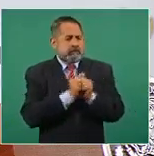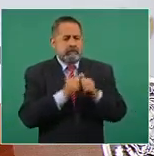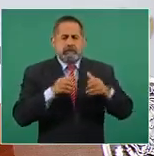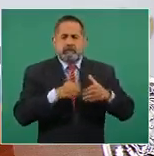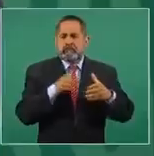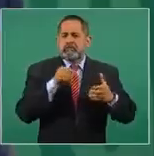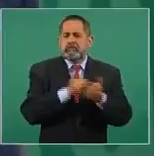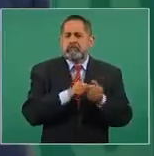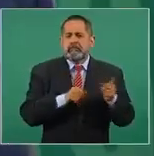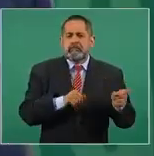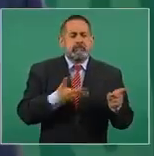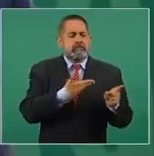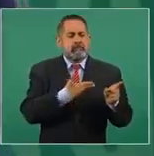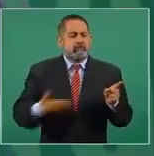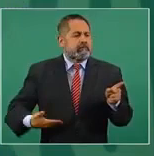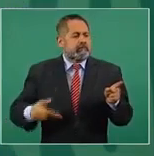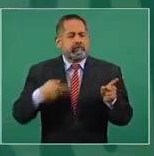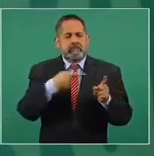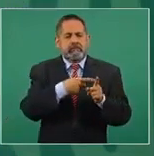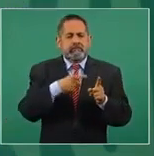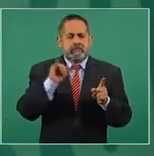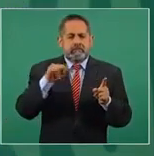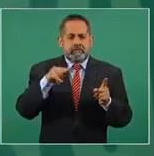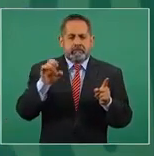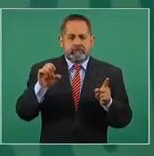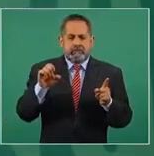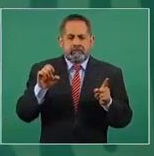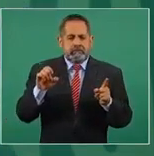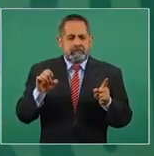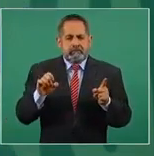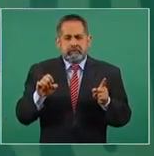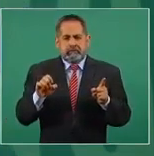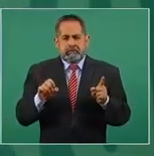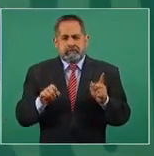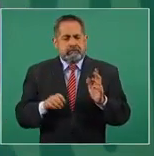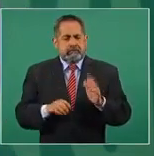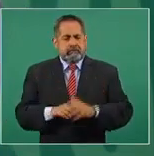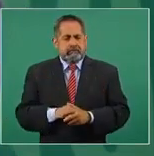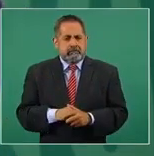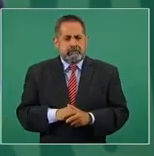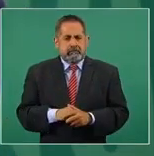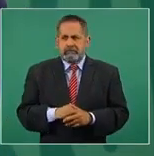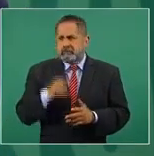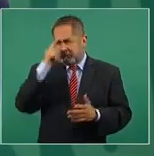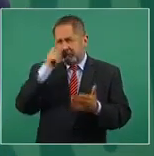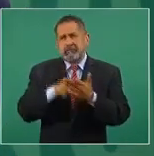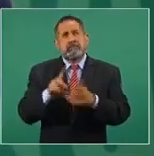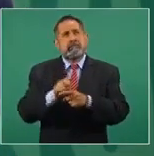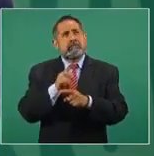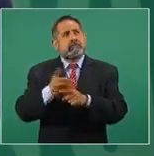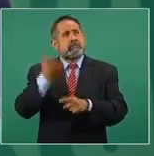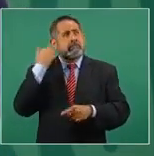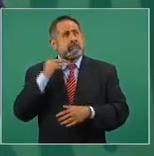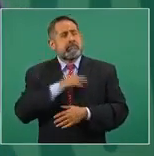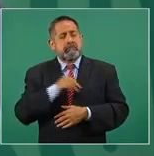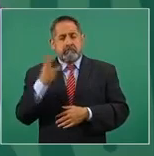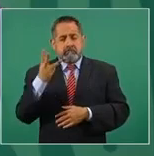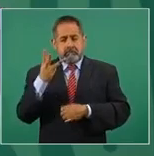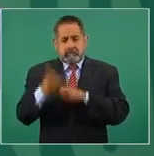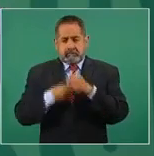presidente del INE, pues yo creo que desde hace tres años